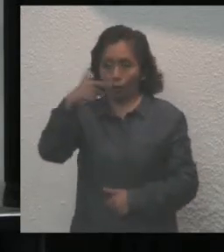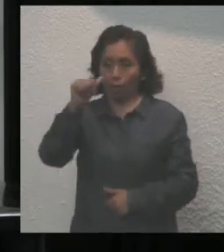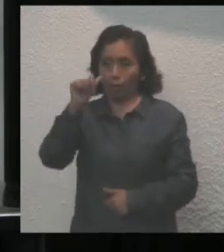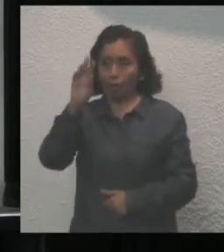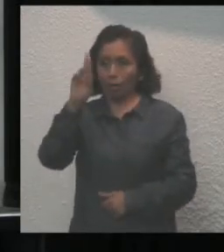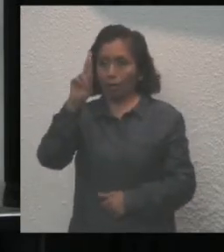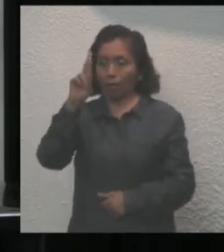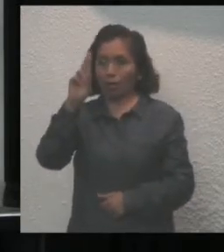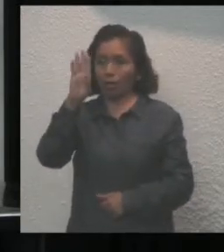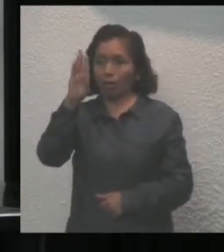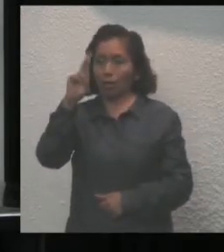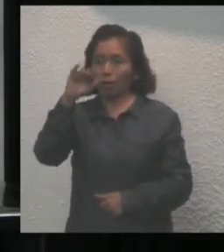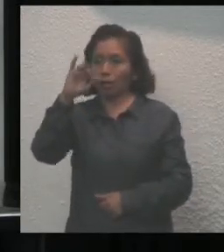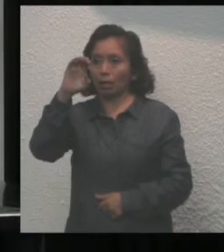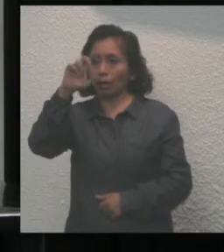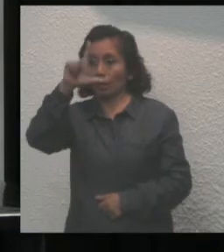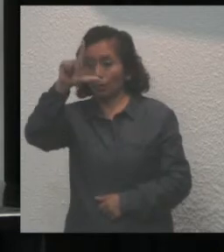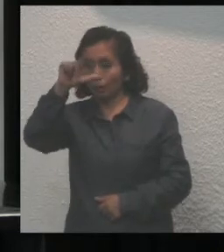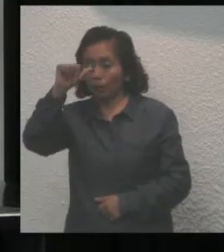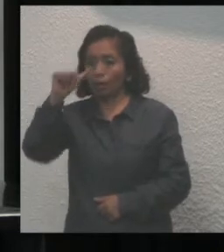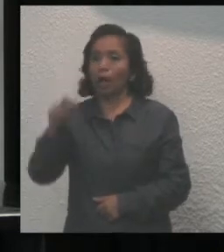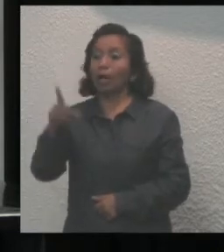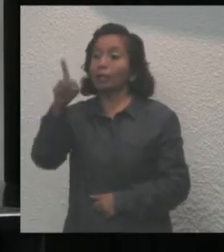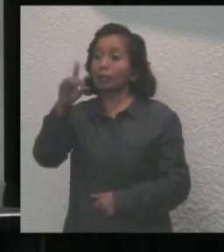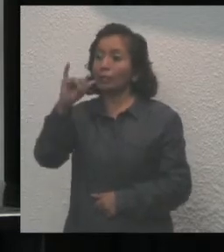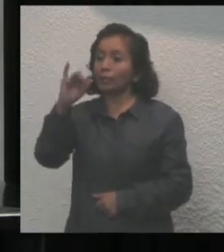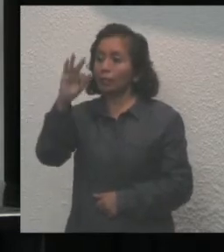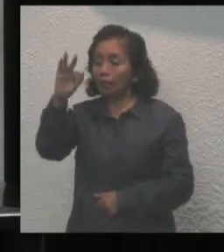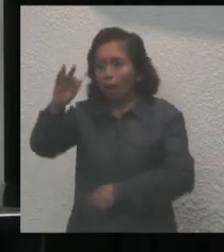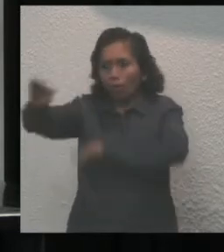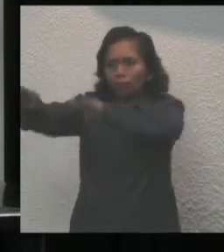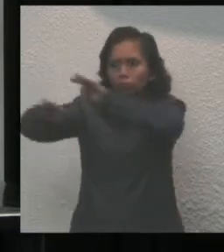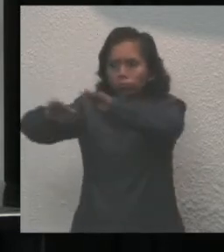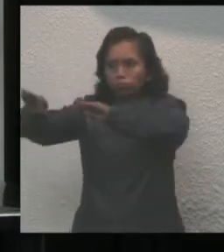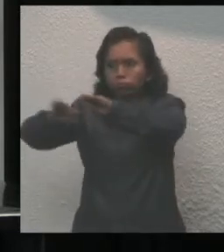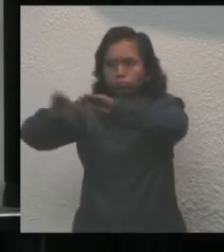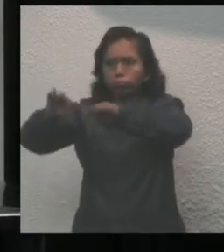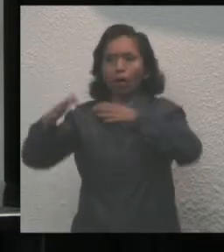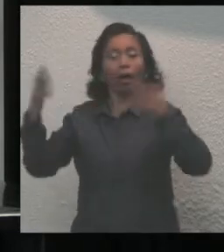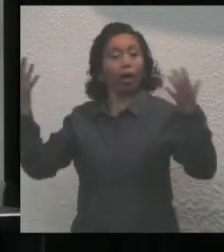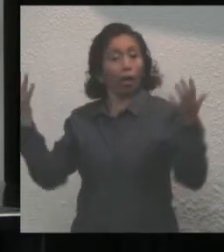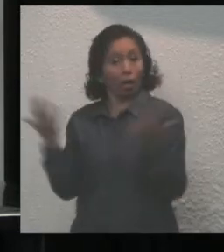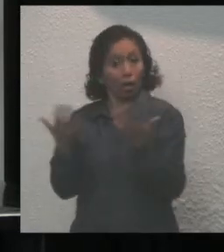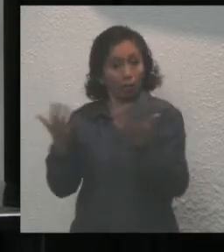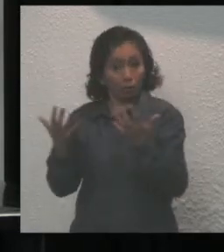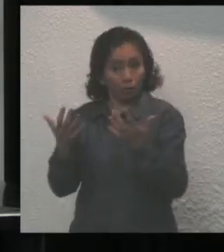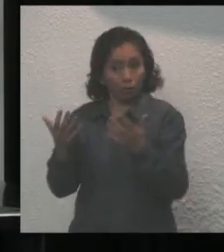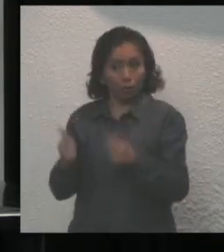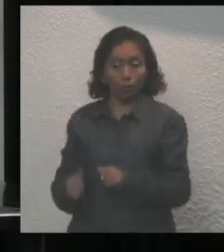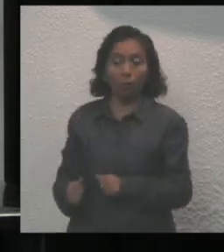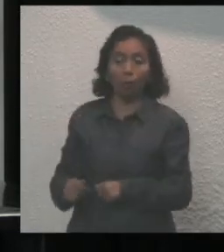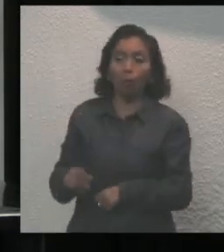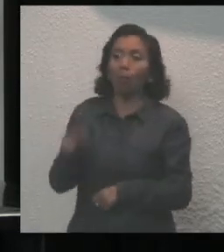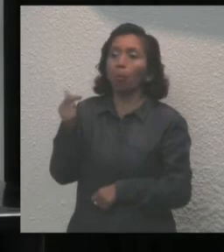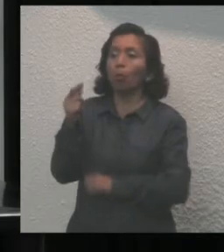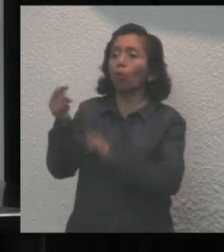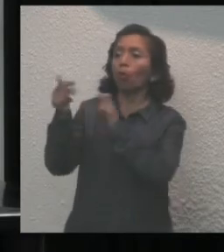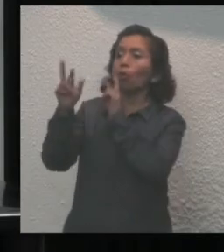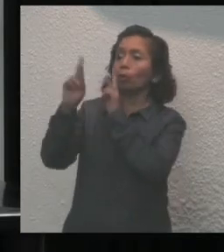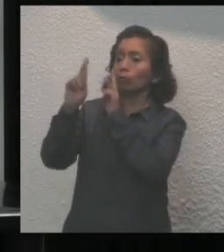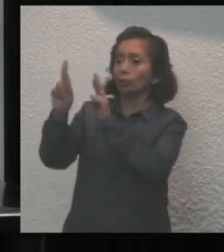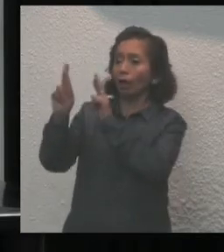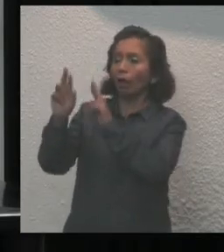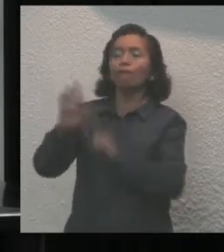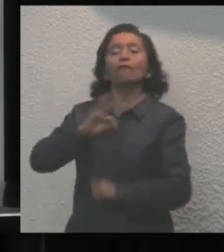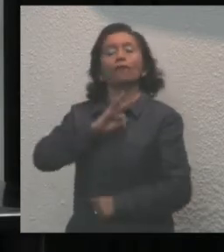Joaquín por su gran labor desde el sistema DIF, pues mucho se ha hecho y poco se ha reconocido. Muchas felicidades.